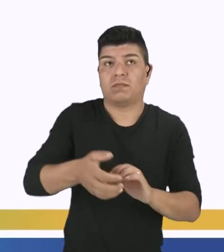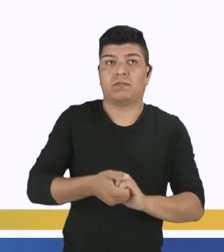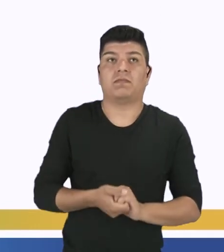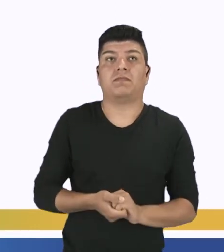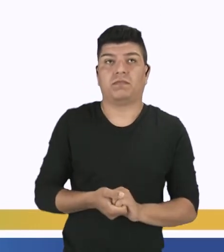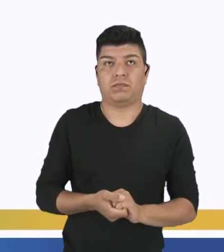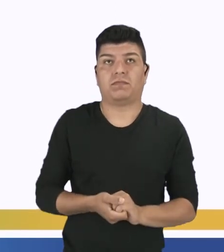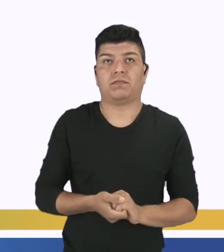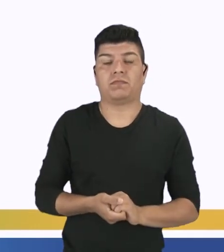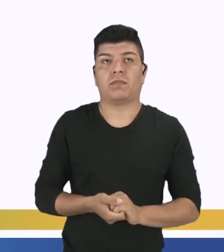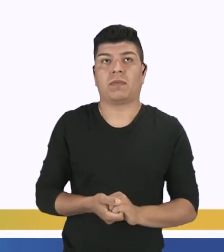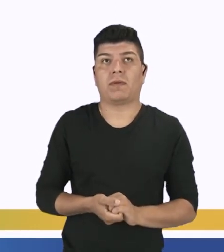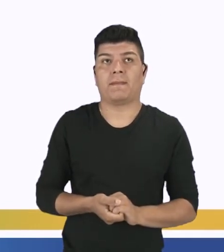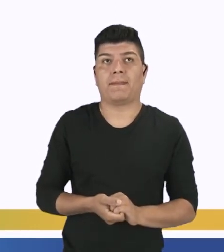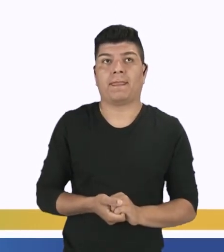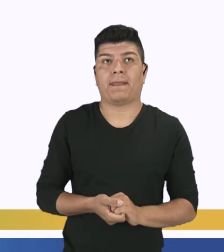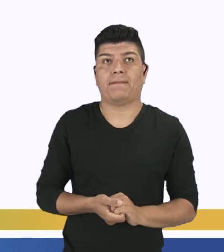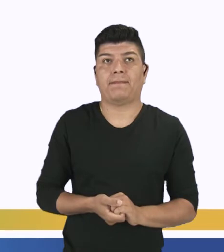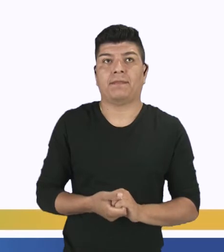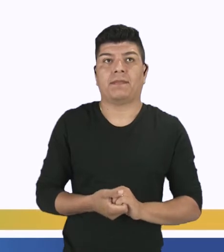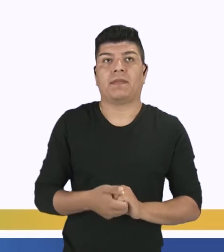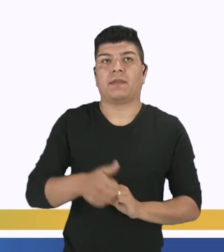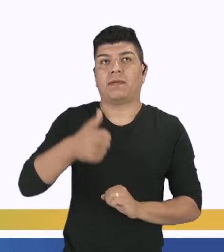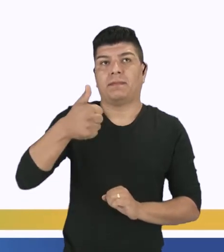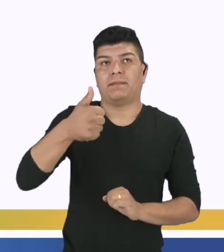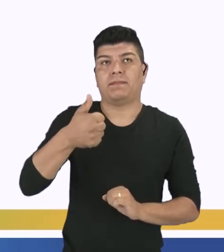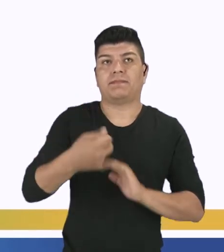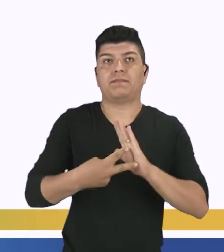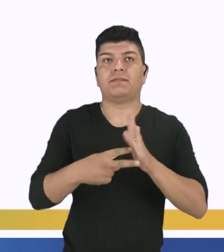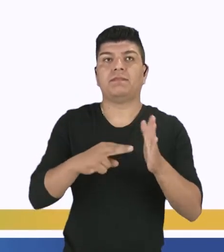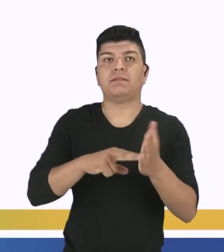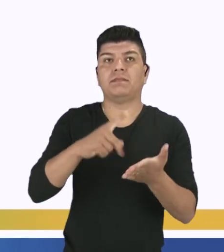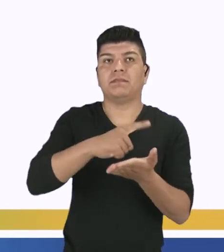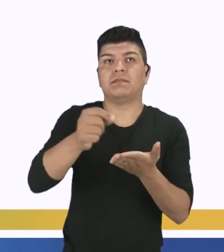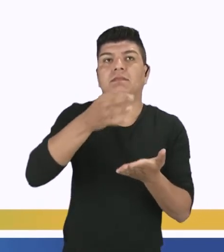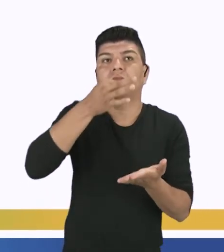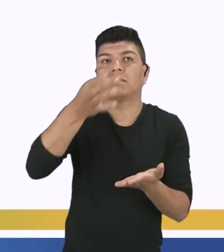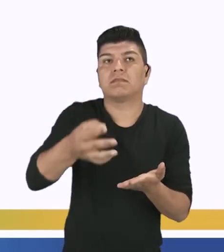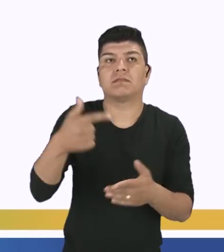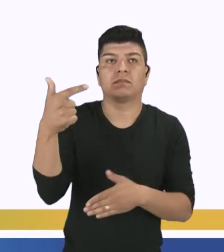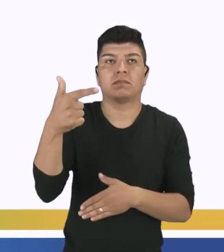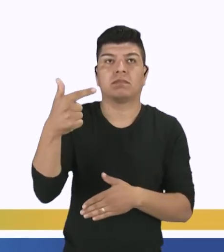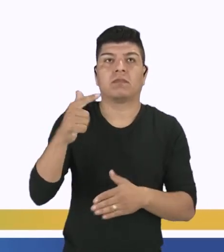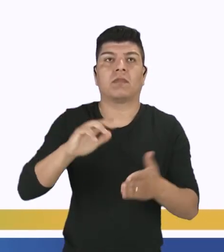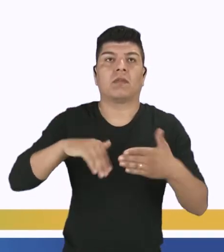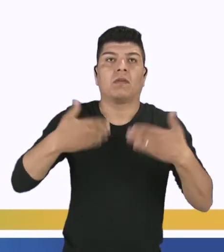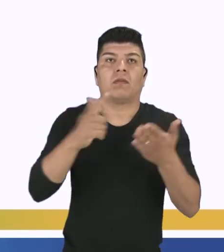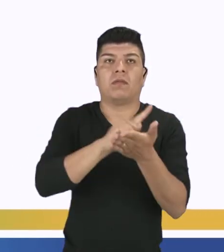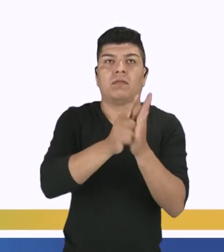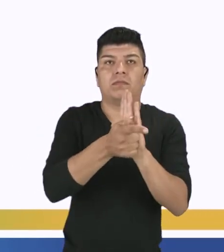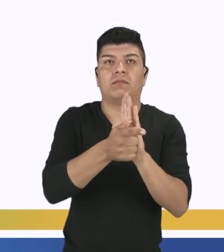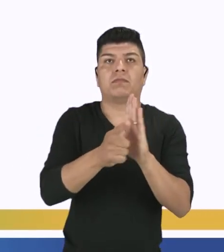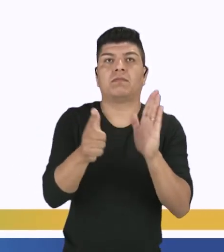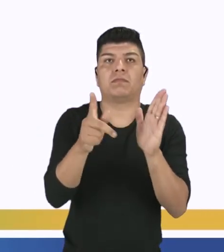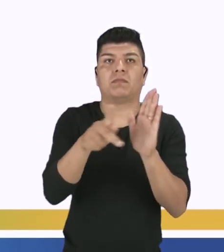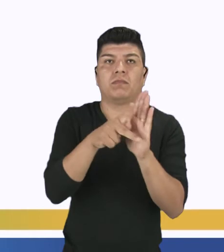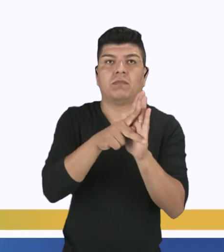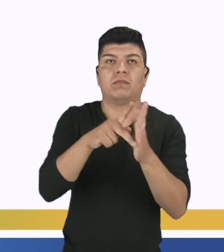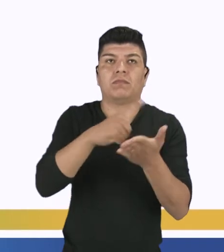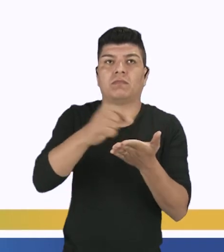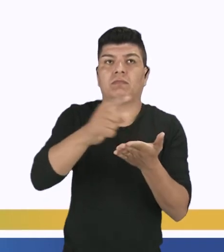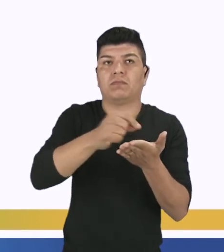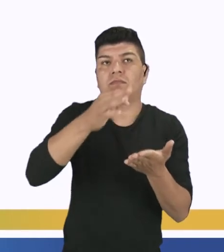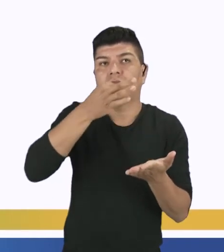Contexte, perdón. ¿Qué es un artículo de opinión? Dos. ¿A qué género pertenece el artículo de opinión?